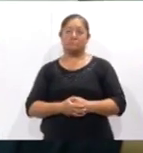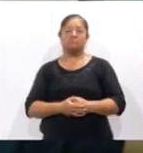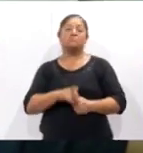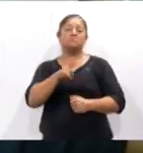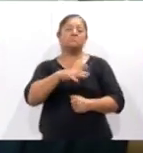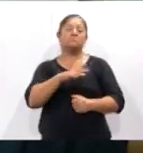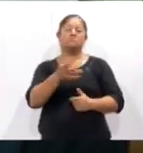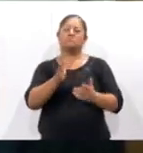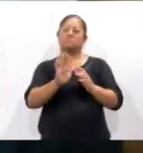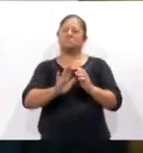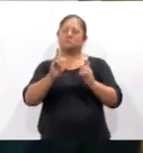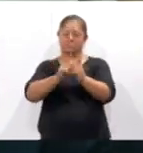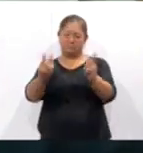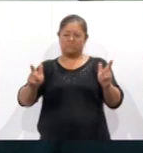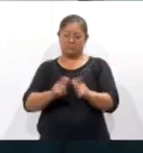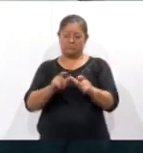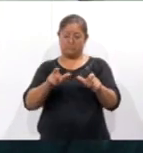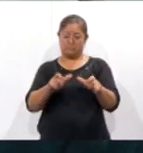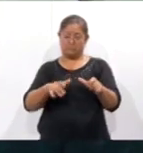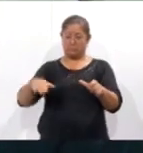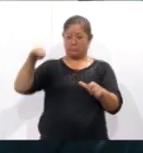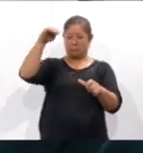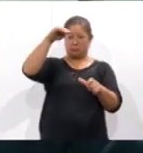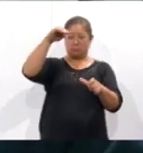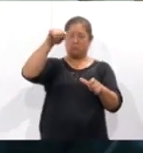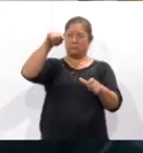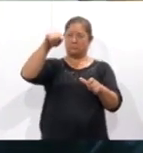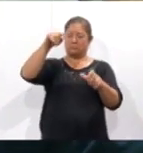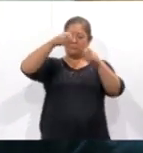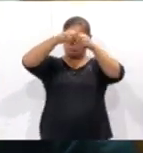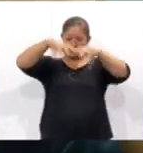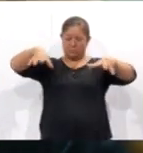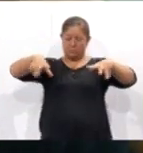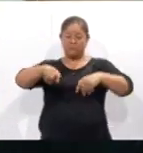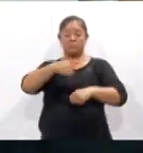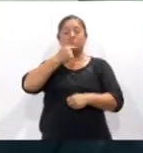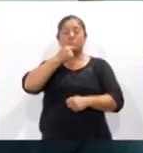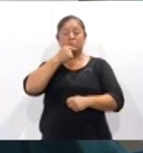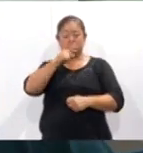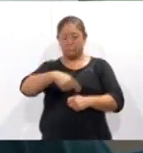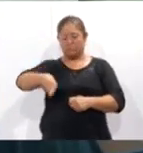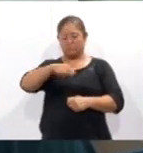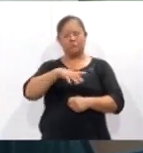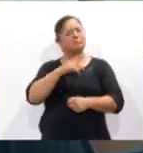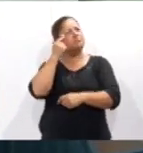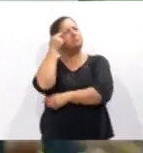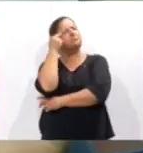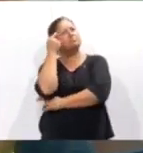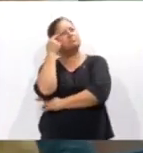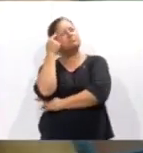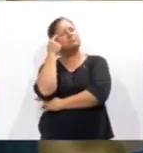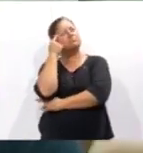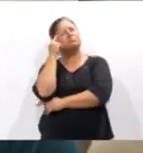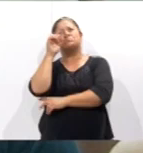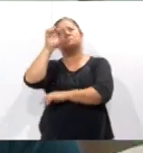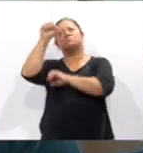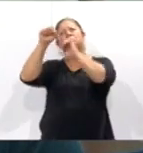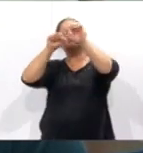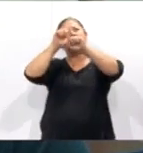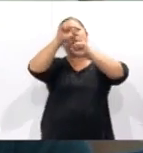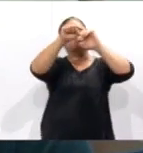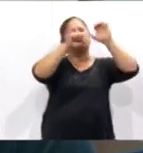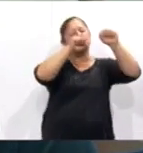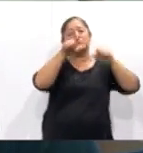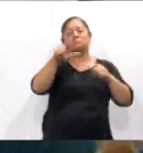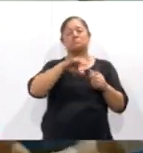arriba del grupo de los grandes, plantean como una idea y de ahí los pequeños se desenvuelven, por ejemplo, del Chico Mostoc,